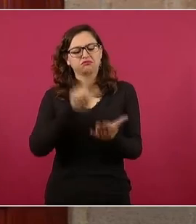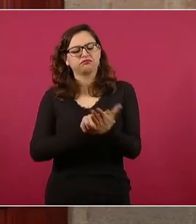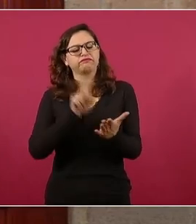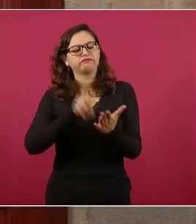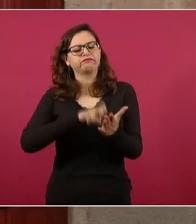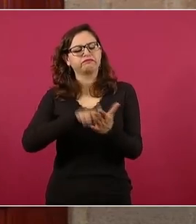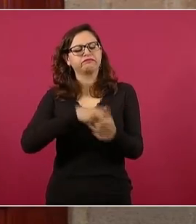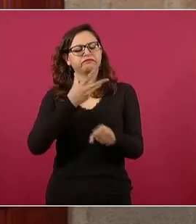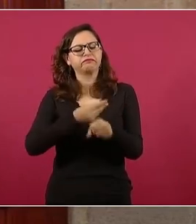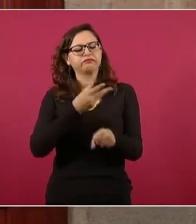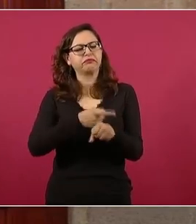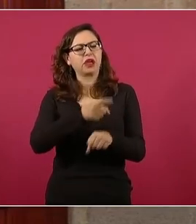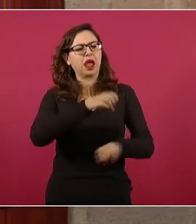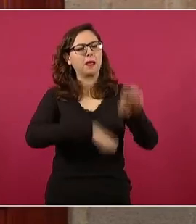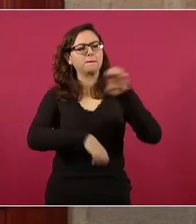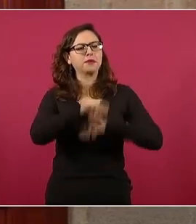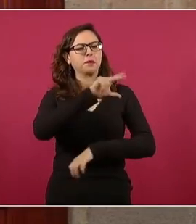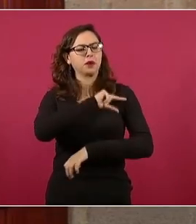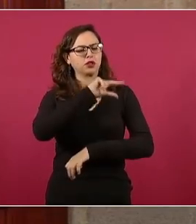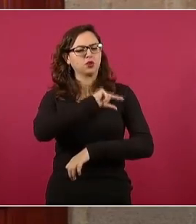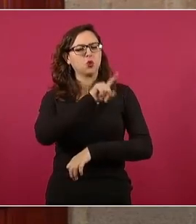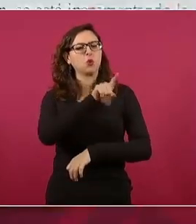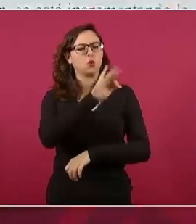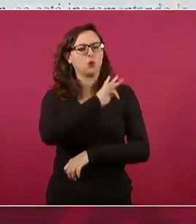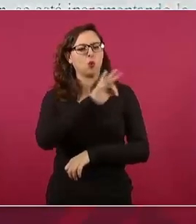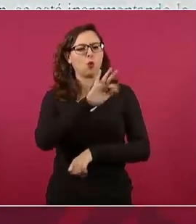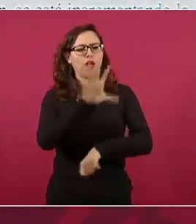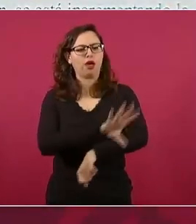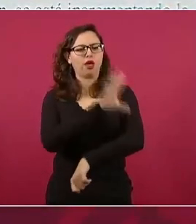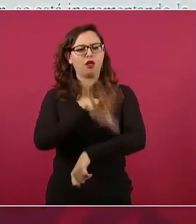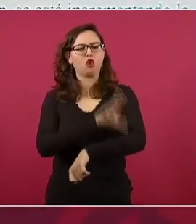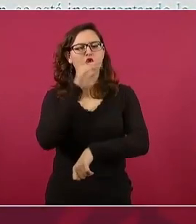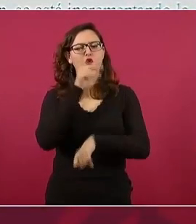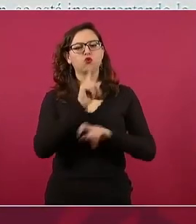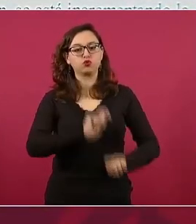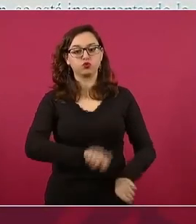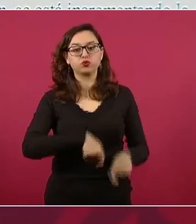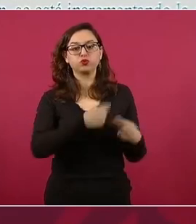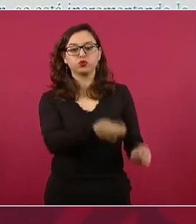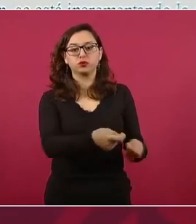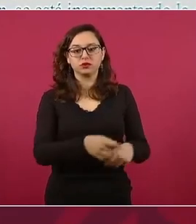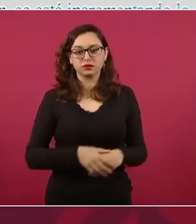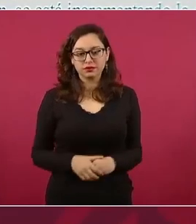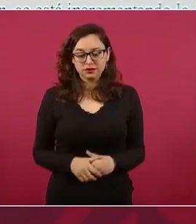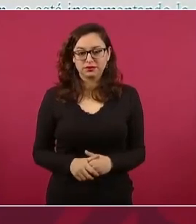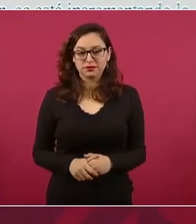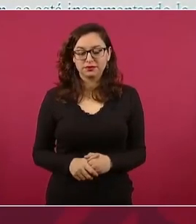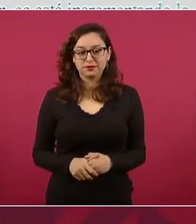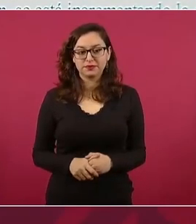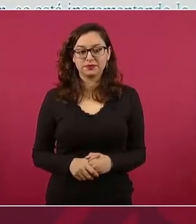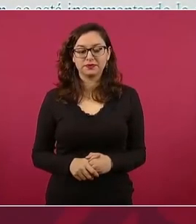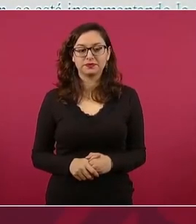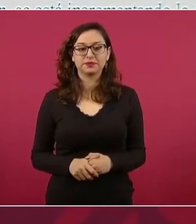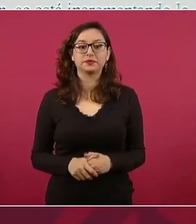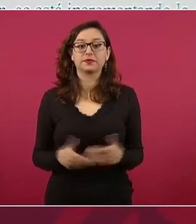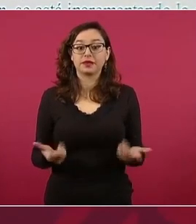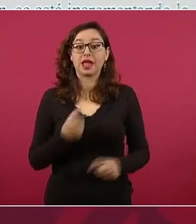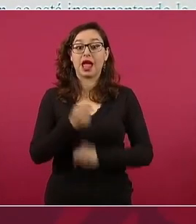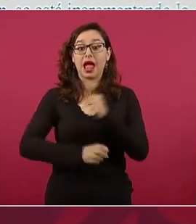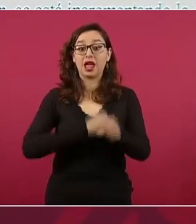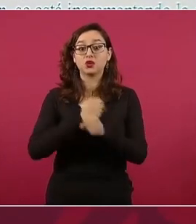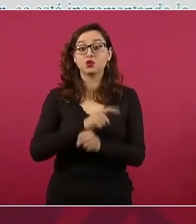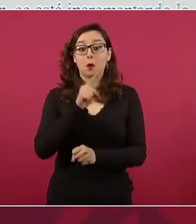generar energía eléctrica. Hoy, esto empezó en el